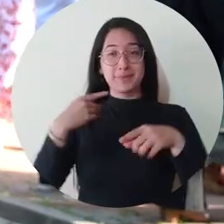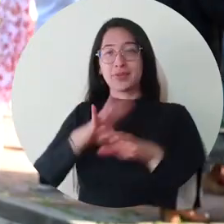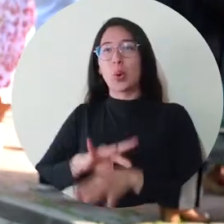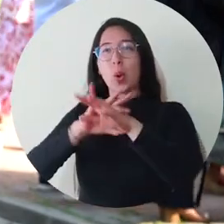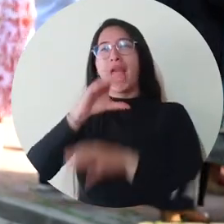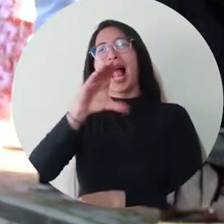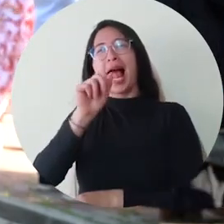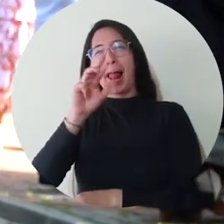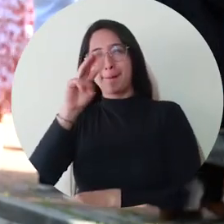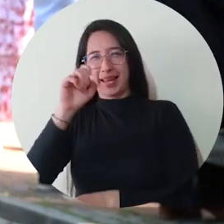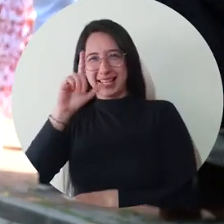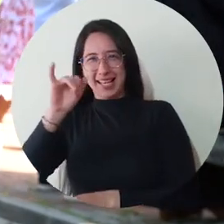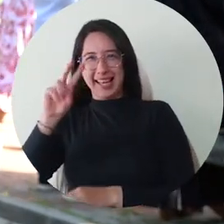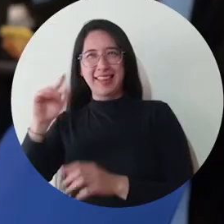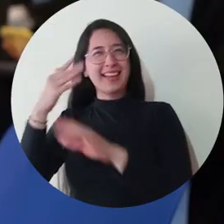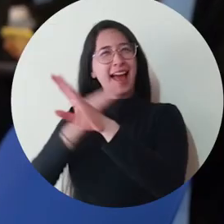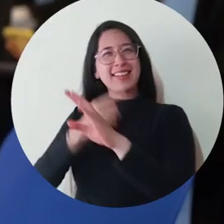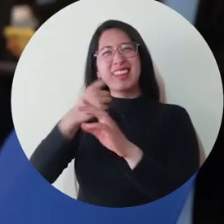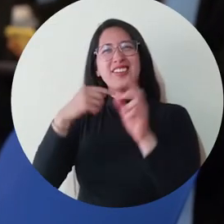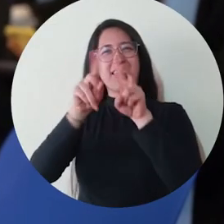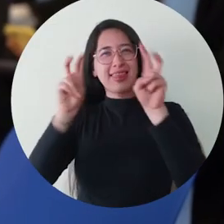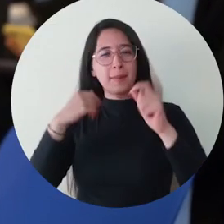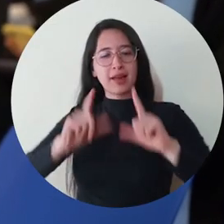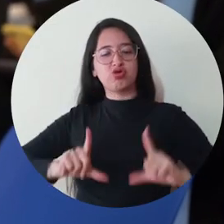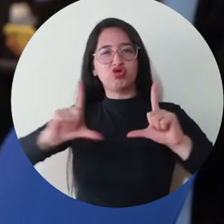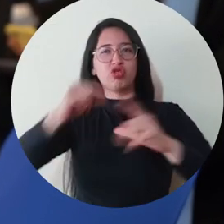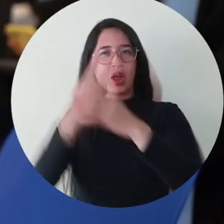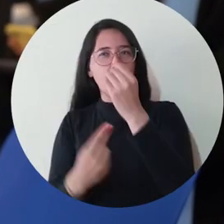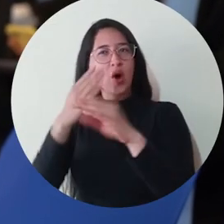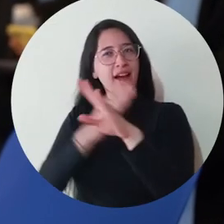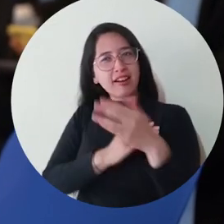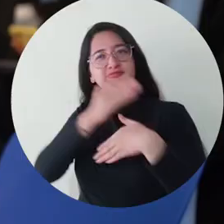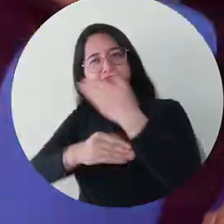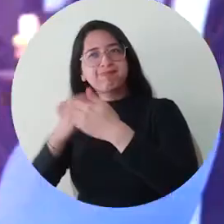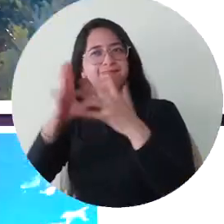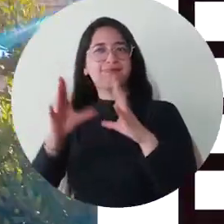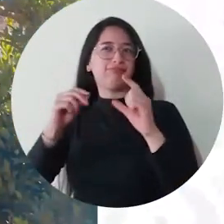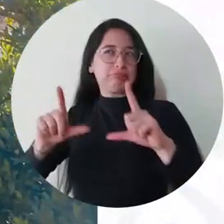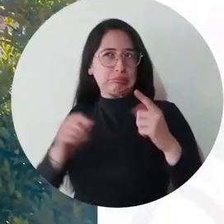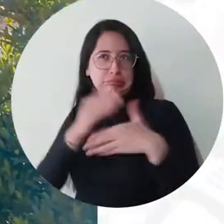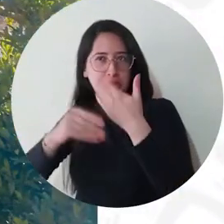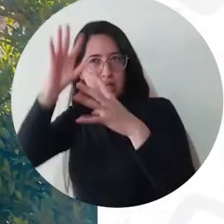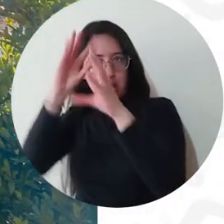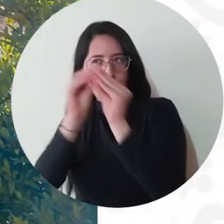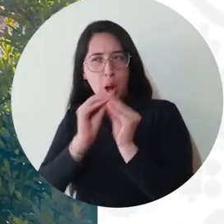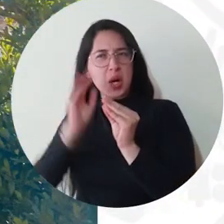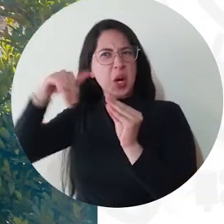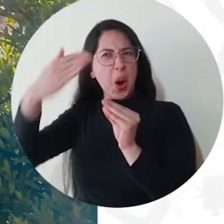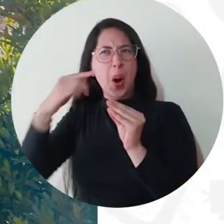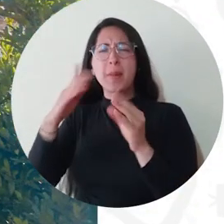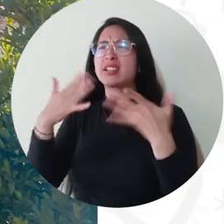recuerdo que la doctora Carmelina Pava mencionó algo sobre la doble titulación, que estaban en acuerdos y demás. Siete semestres más tarde